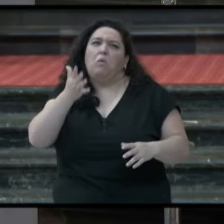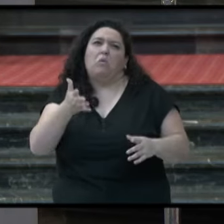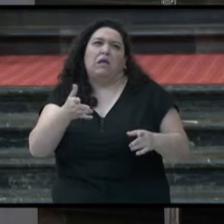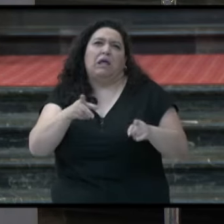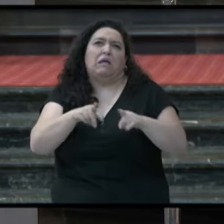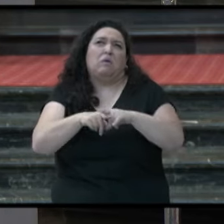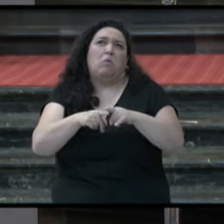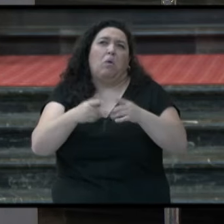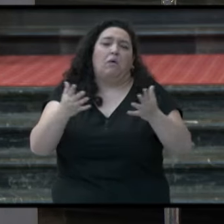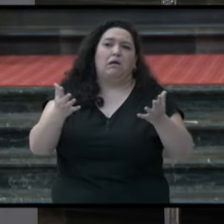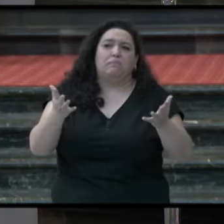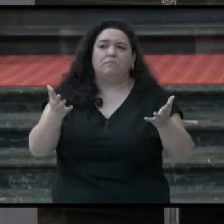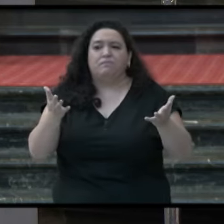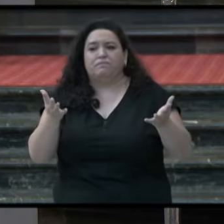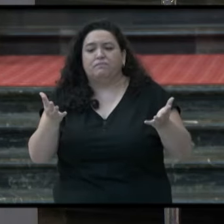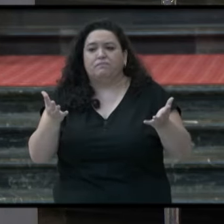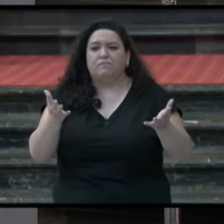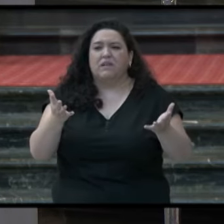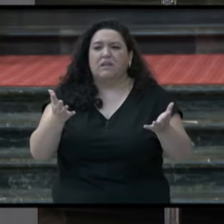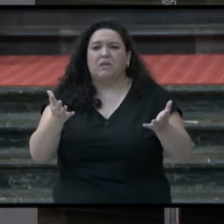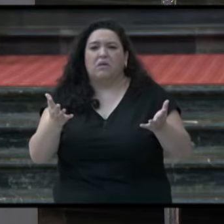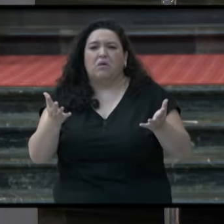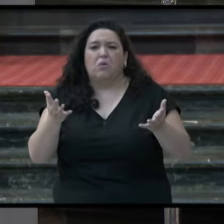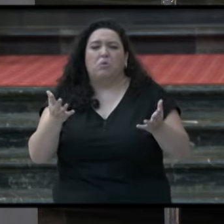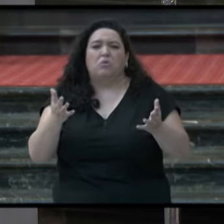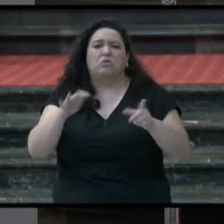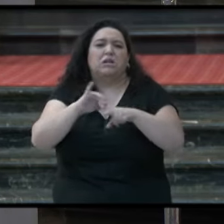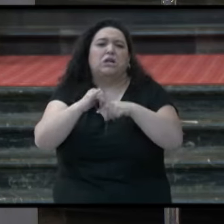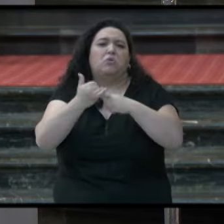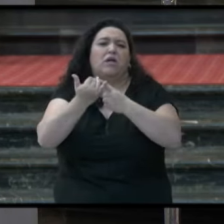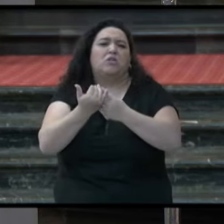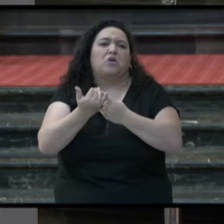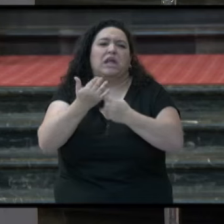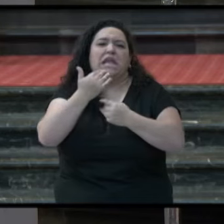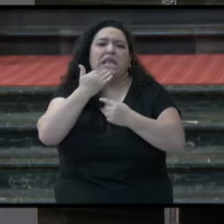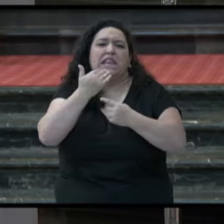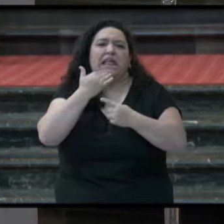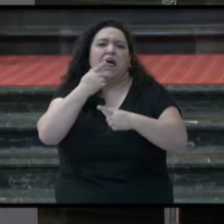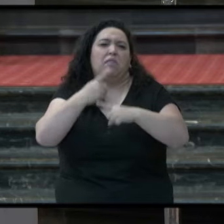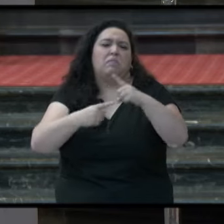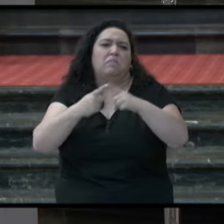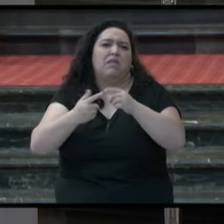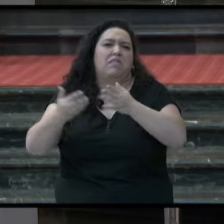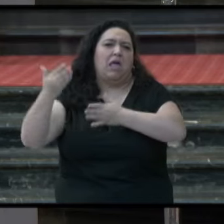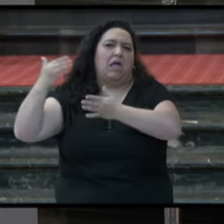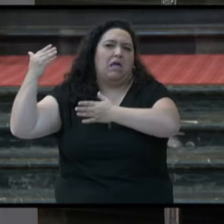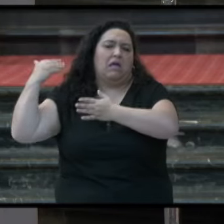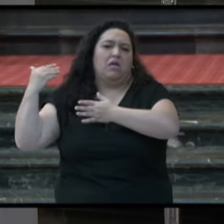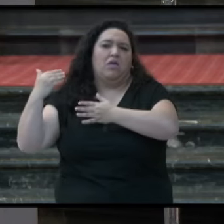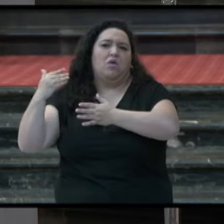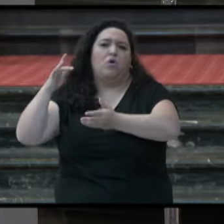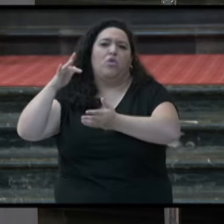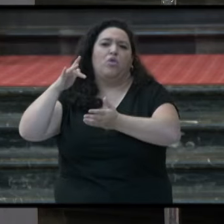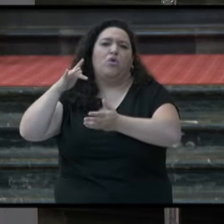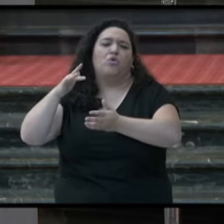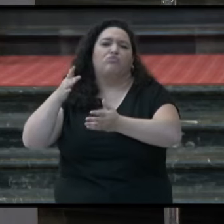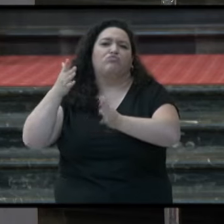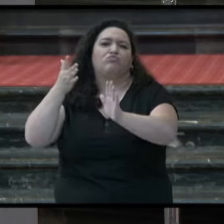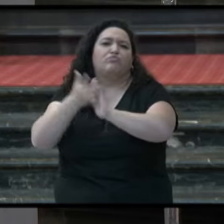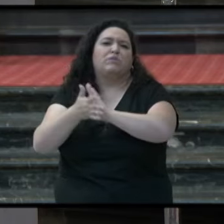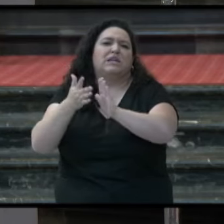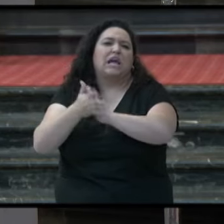acontecimientos de la Edad Media o para atrás, cuando no se podían explicar